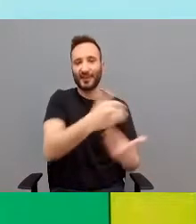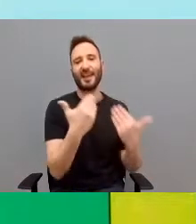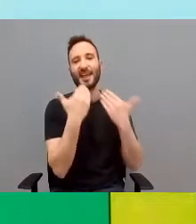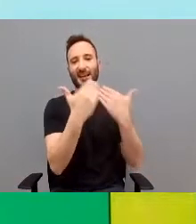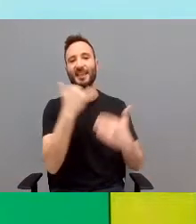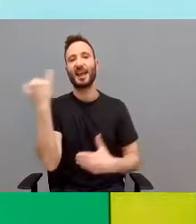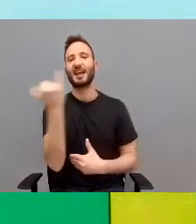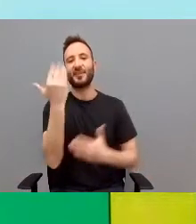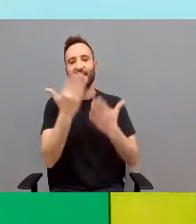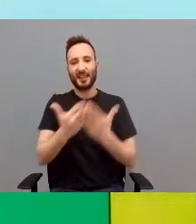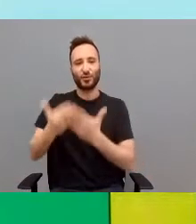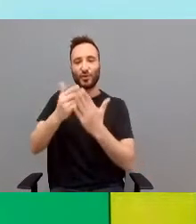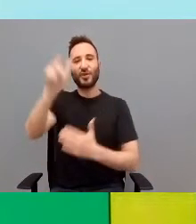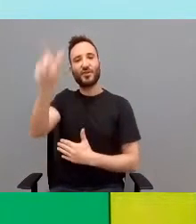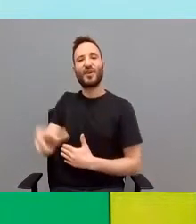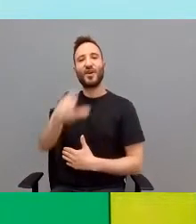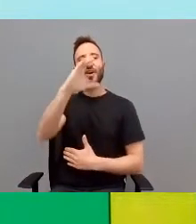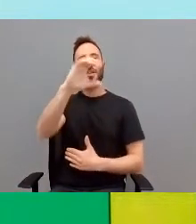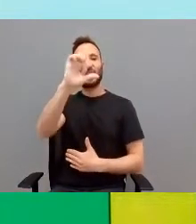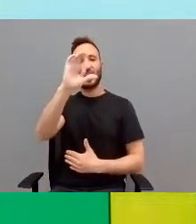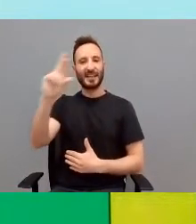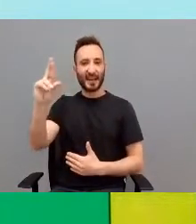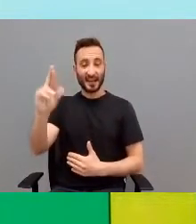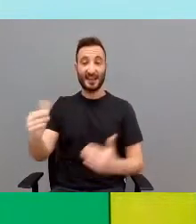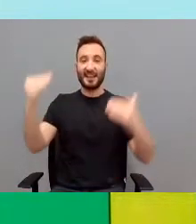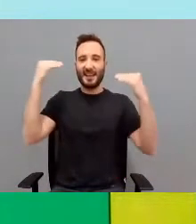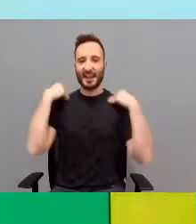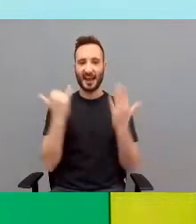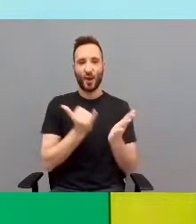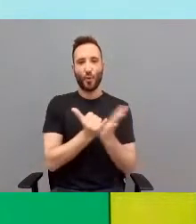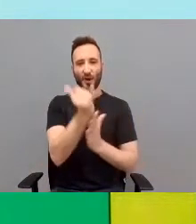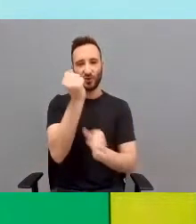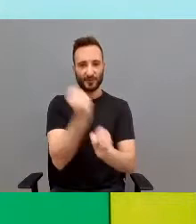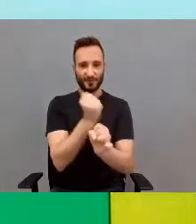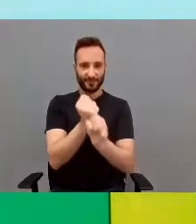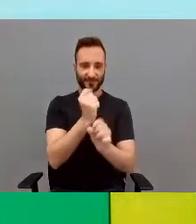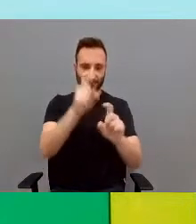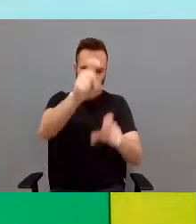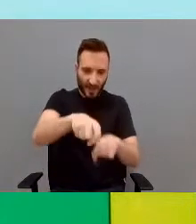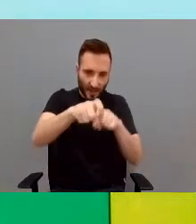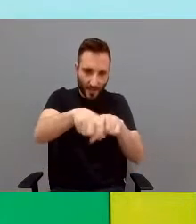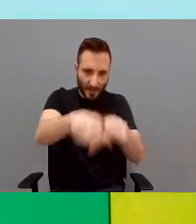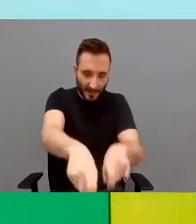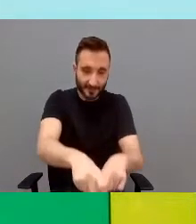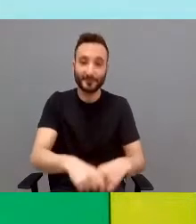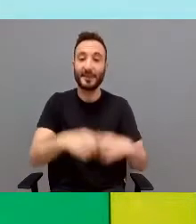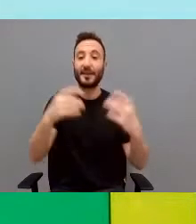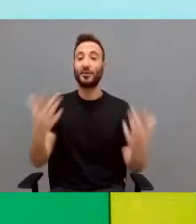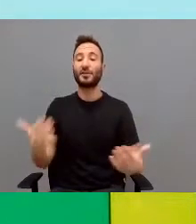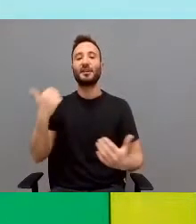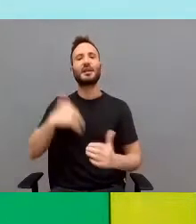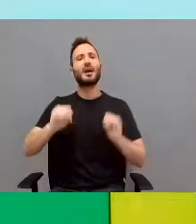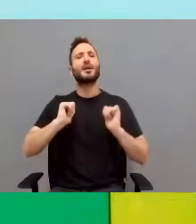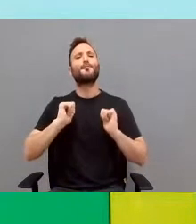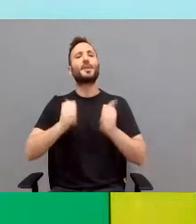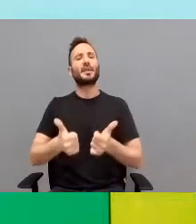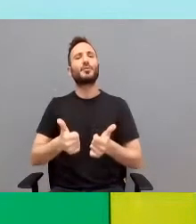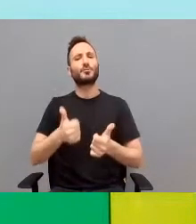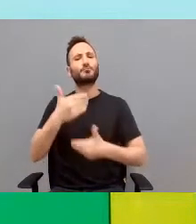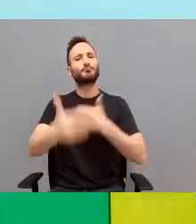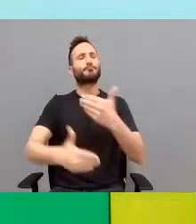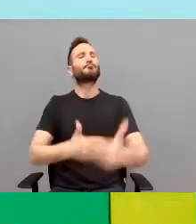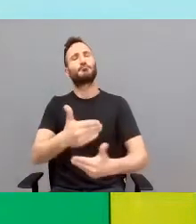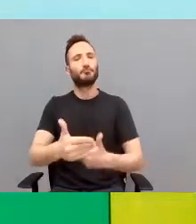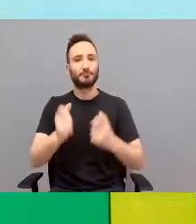agradecer al jefe de estudios, a César, que es el alma del huerto. Entonces empezamos a trabajar en huerto